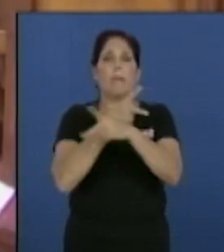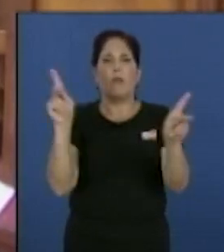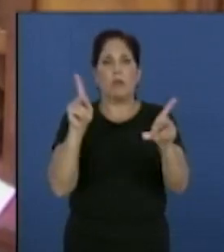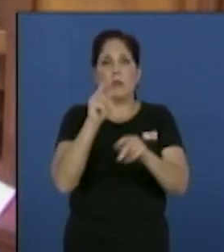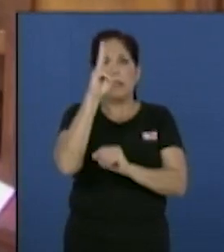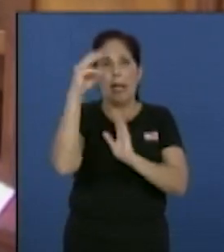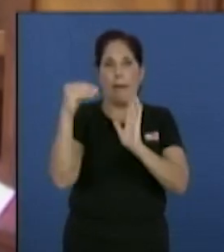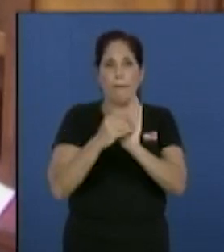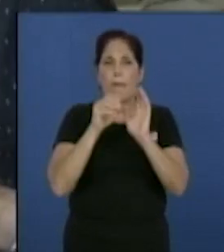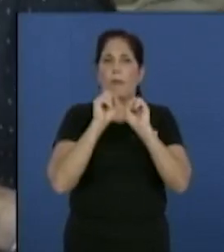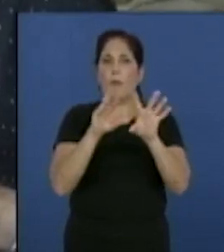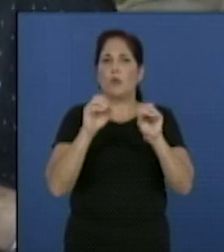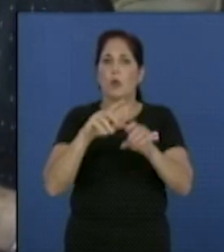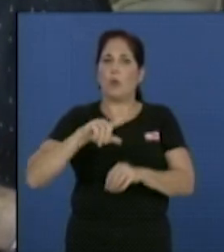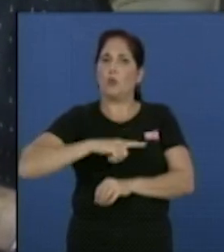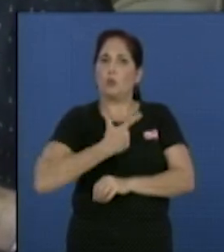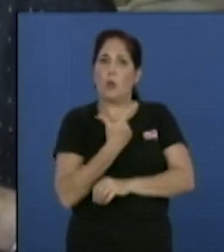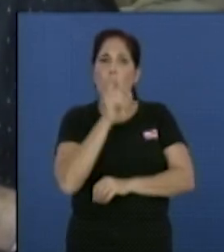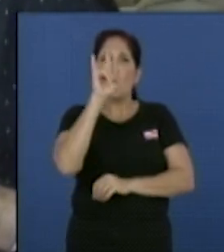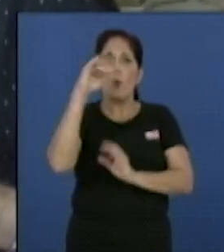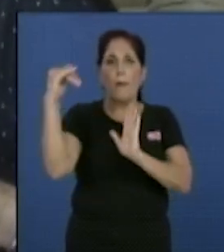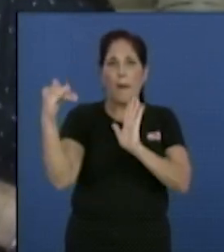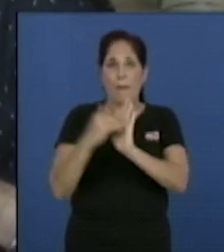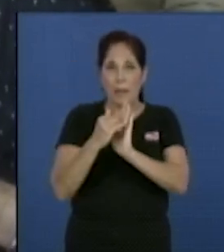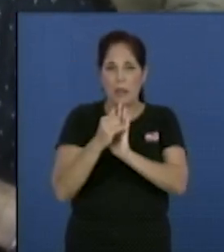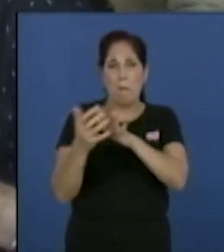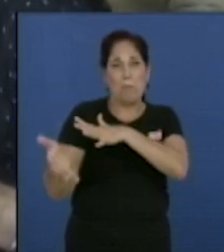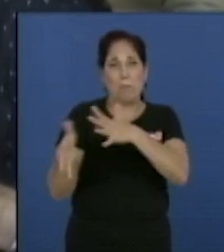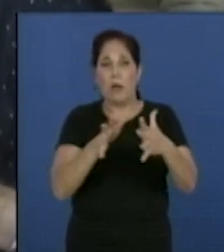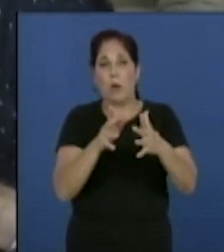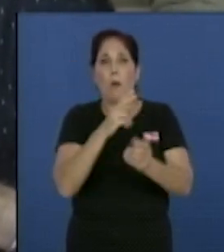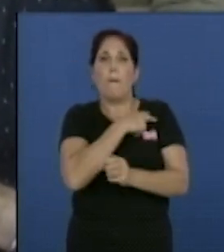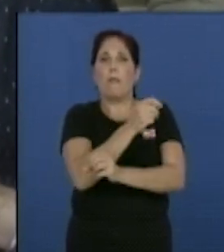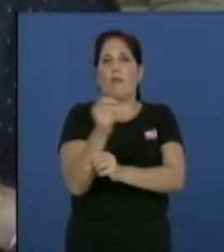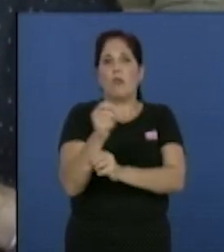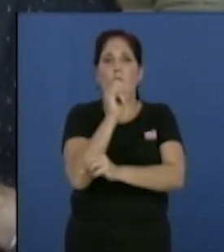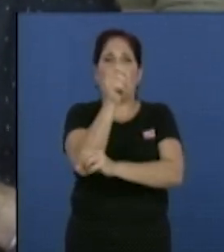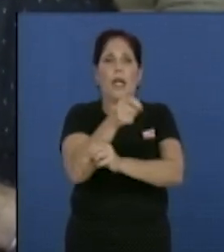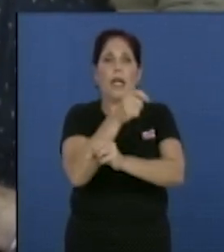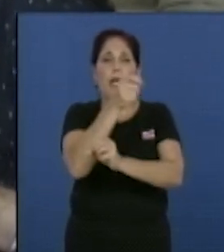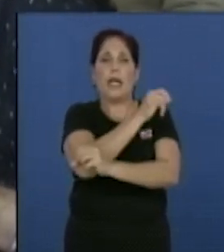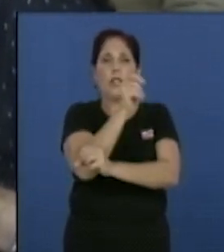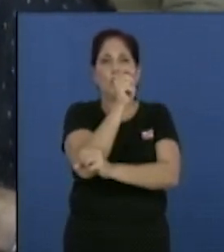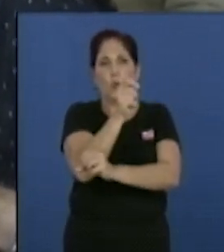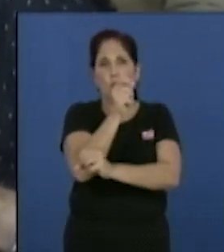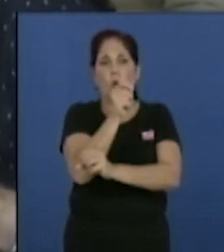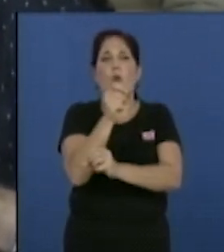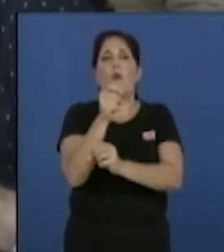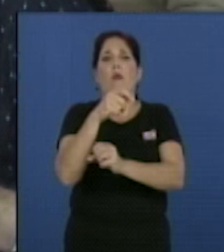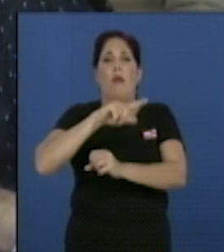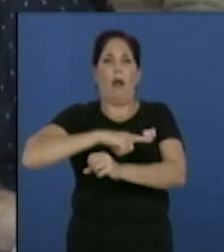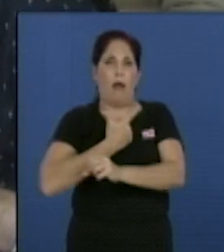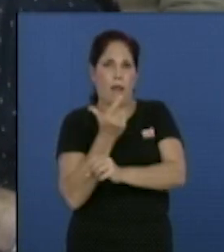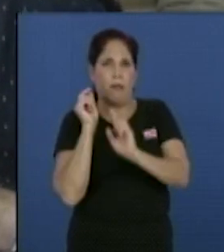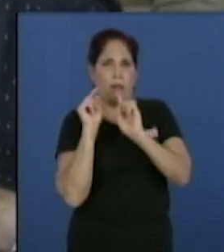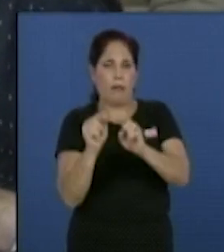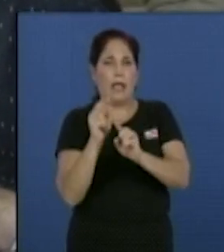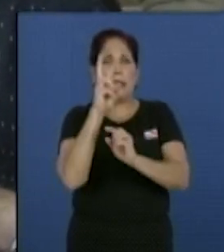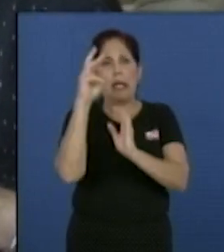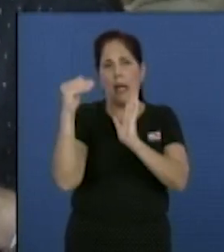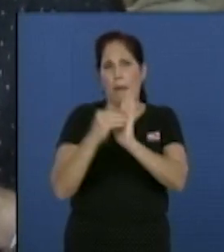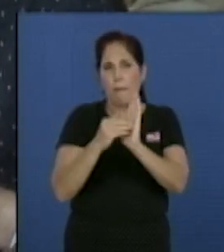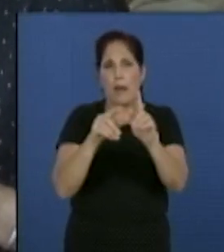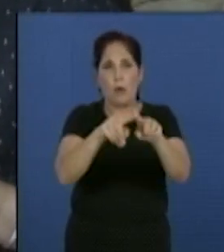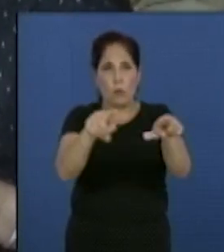promotores culturales, más de 9.600 profesores e instructores de arte, más de 17.300 unidades